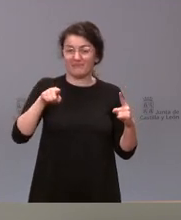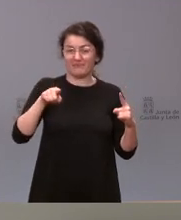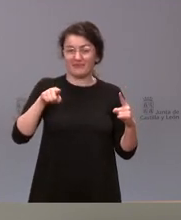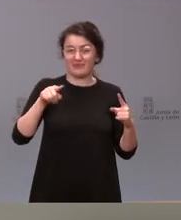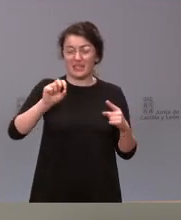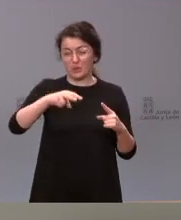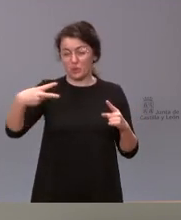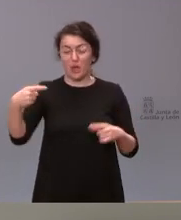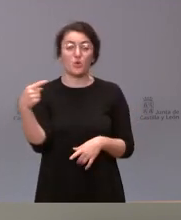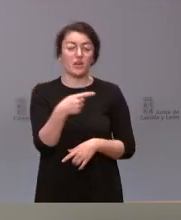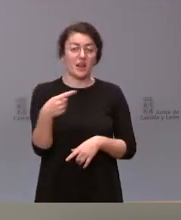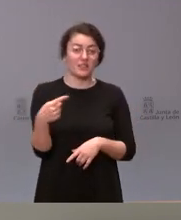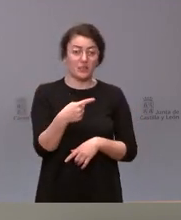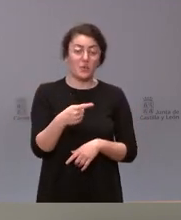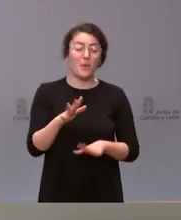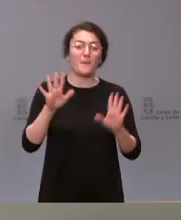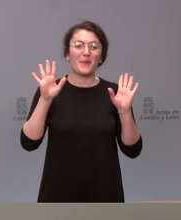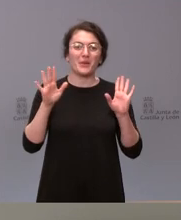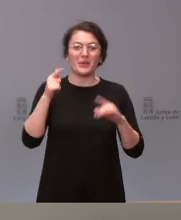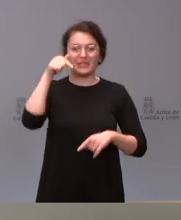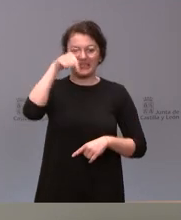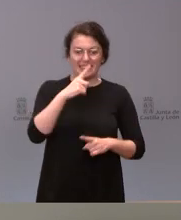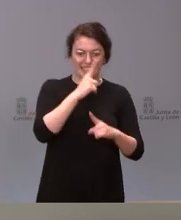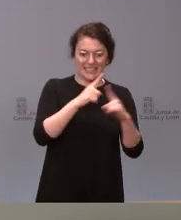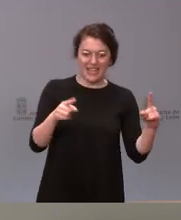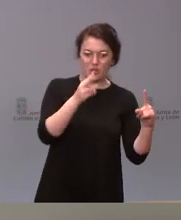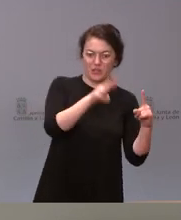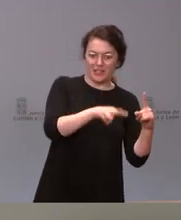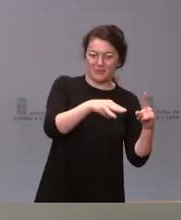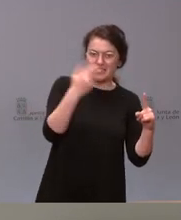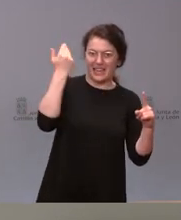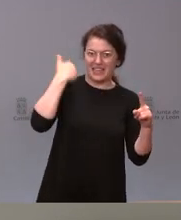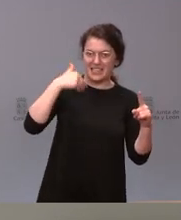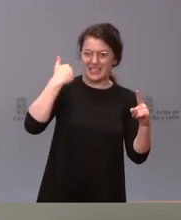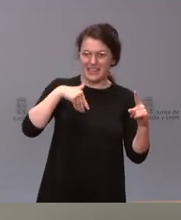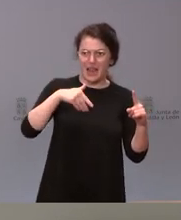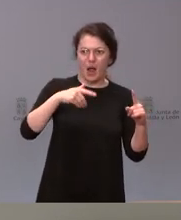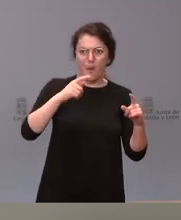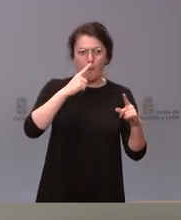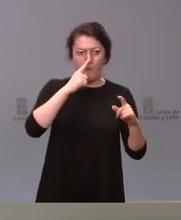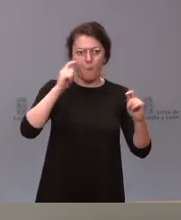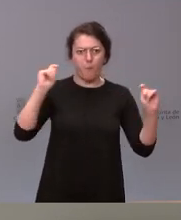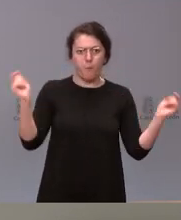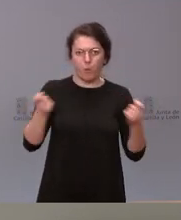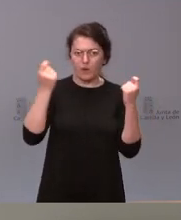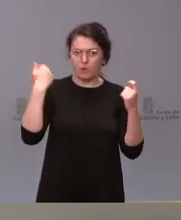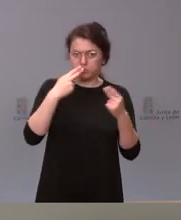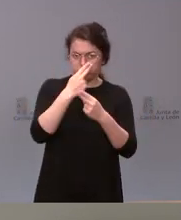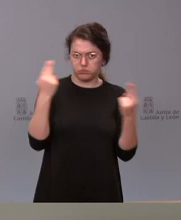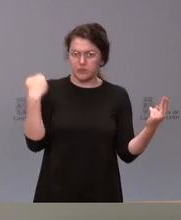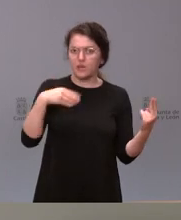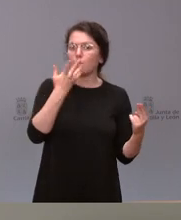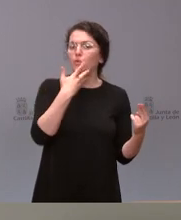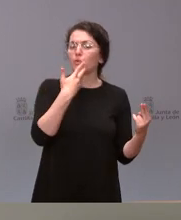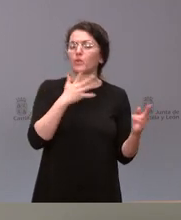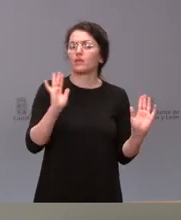y el primer trimestre de este año que los datos ya son públicos y ustedes los conocen aunque supone una mejora en